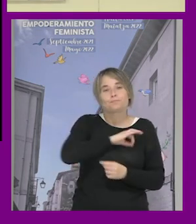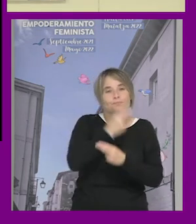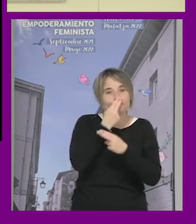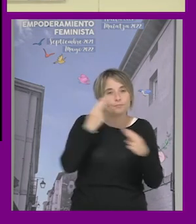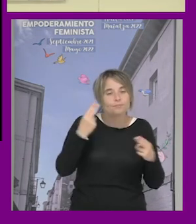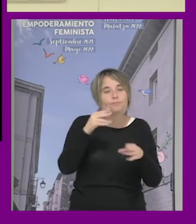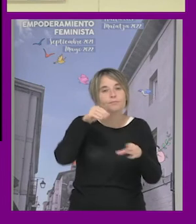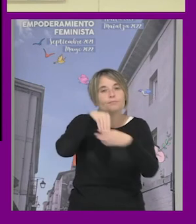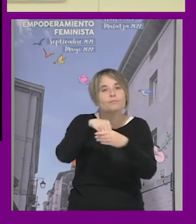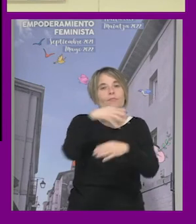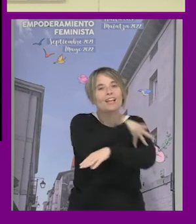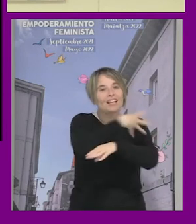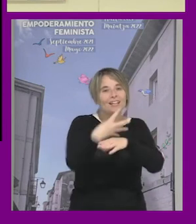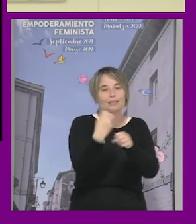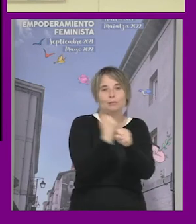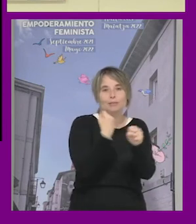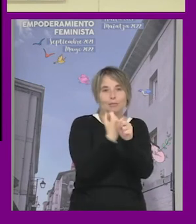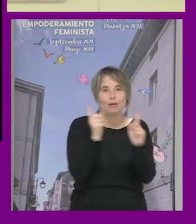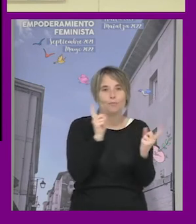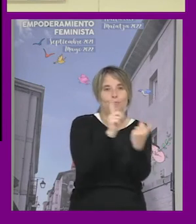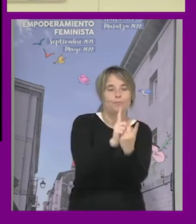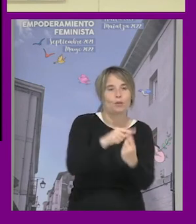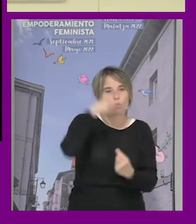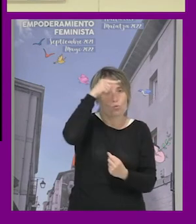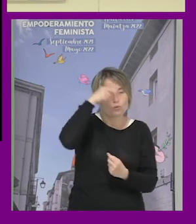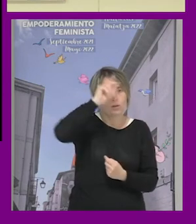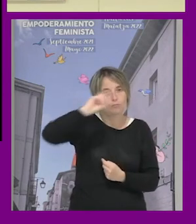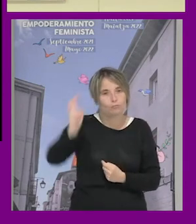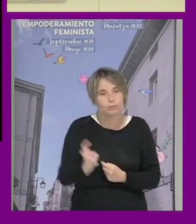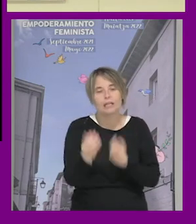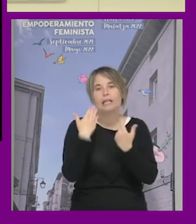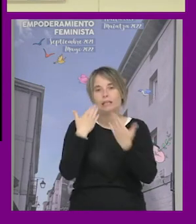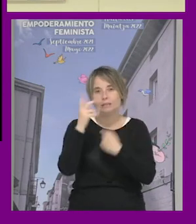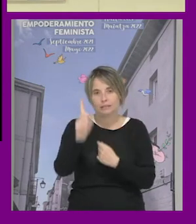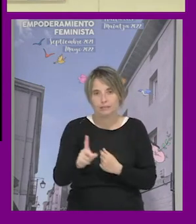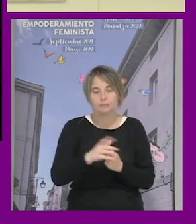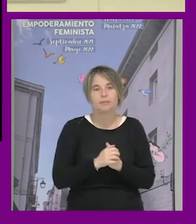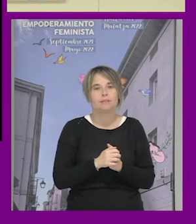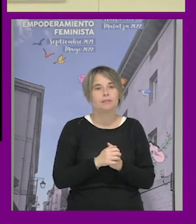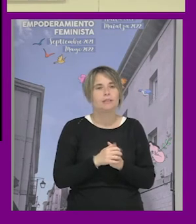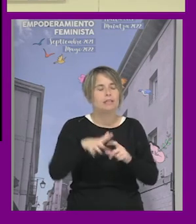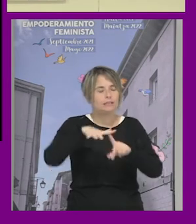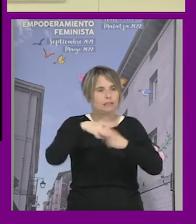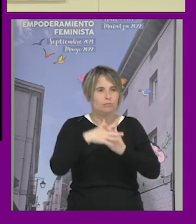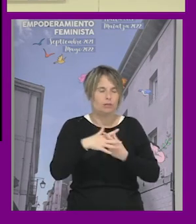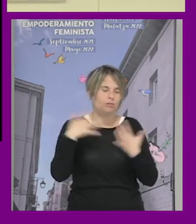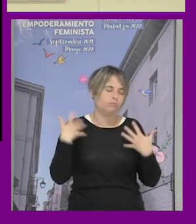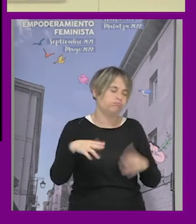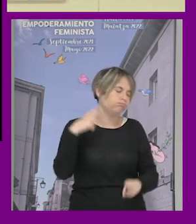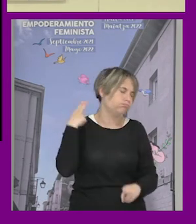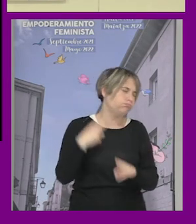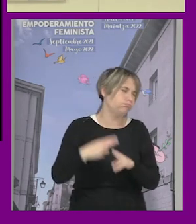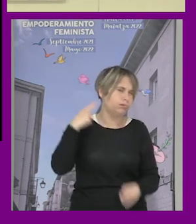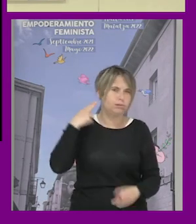intervención en LGTBI y en temas de interculturalidad y la situación era bastante dramática digamos